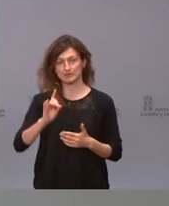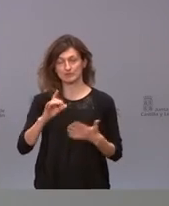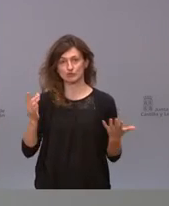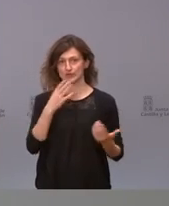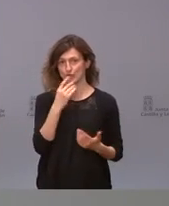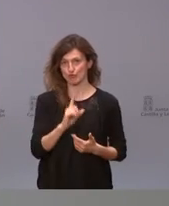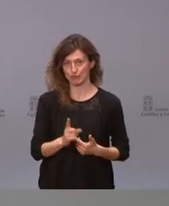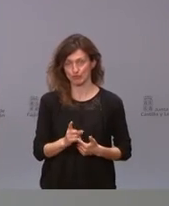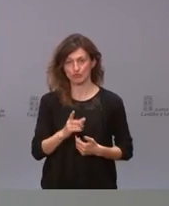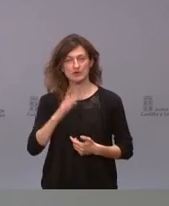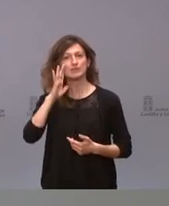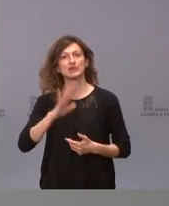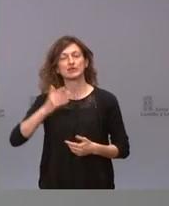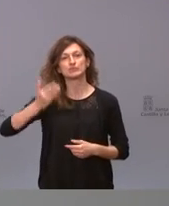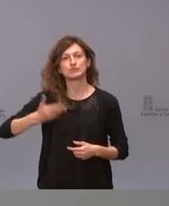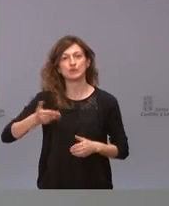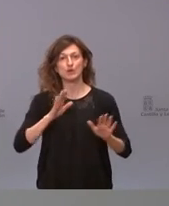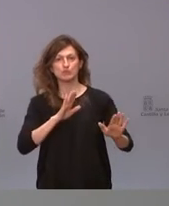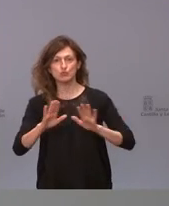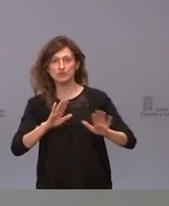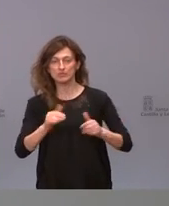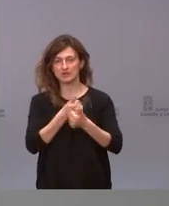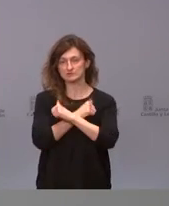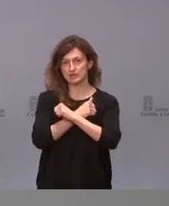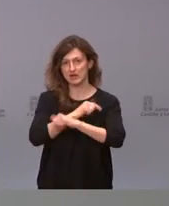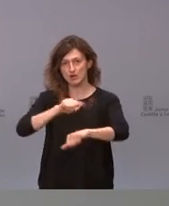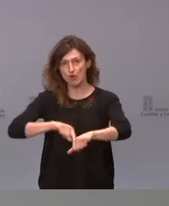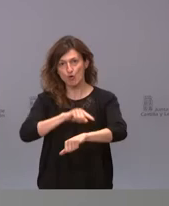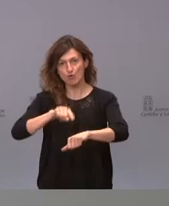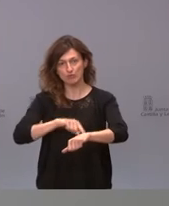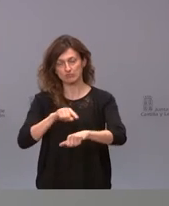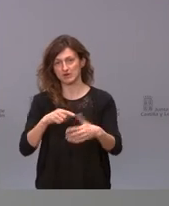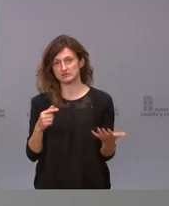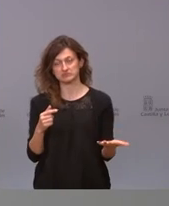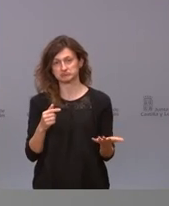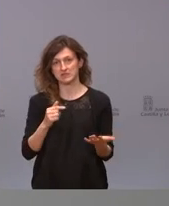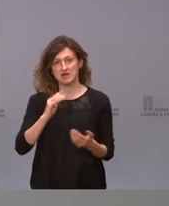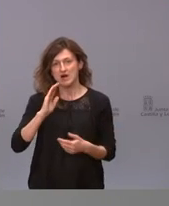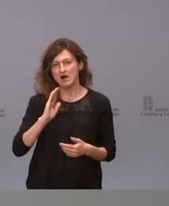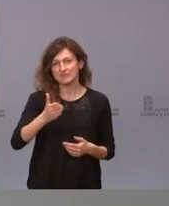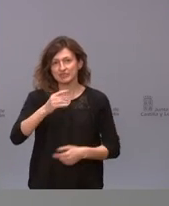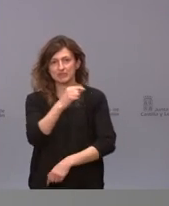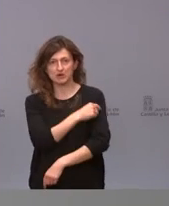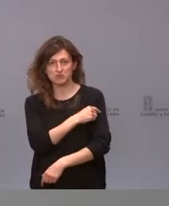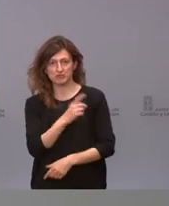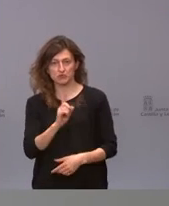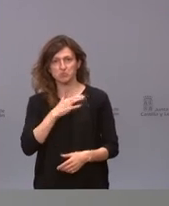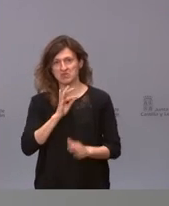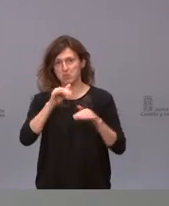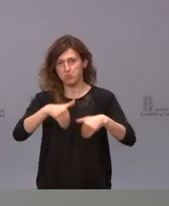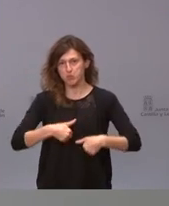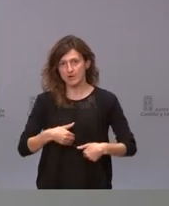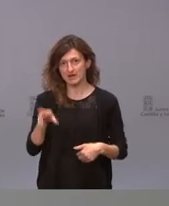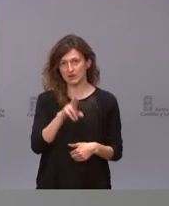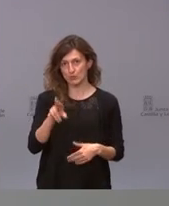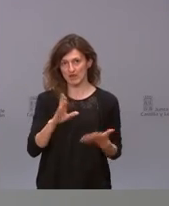conocíamos y nos parecía que tener prudencia y esperar unas horas es algo que no alteraba para nada la vacunación que se puede recuperar pero